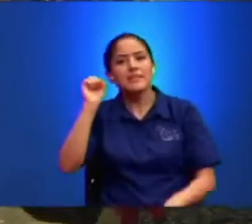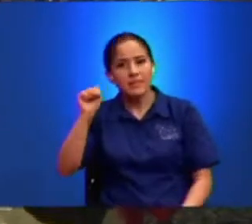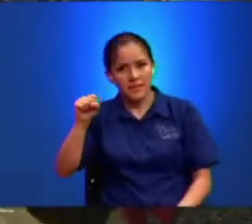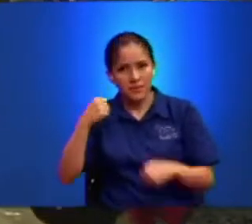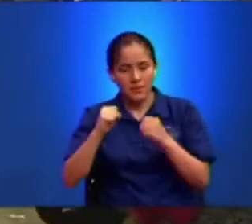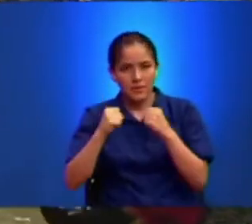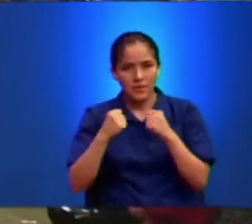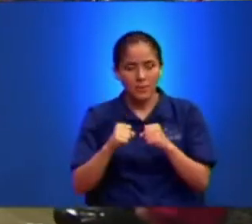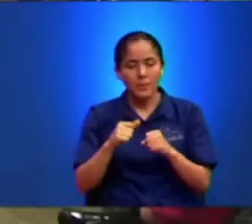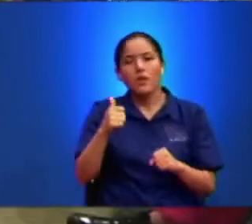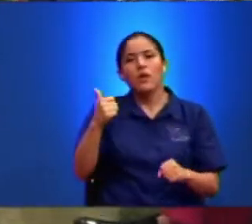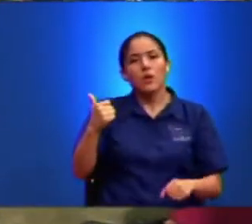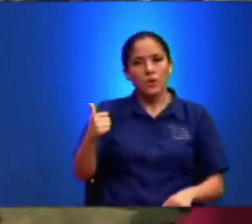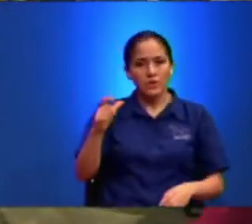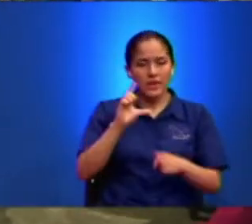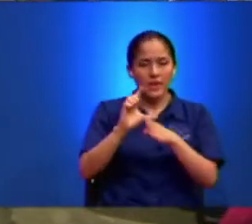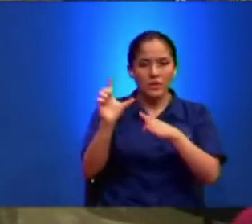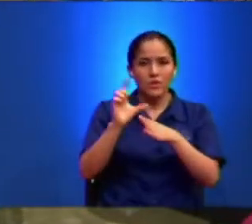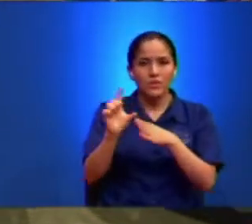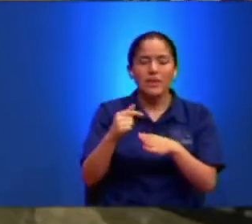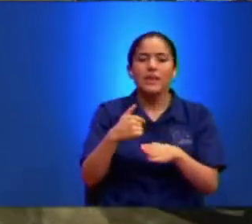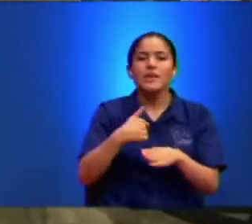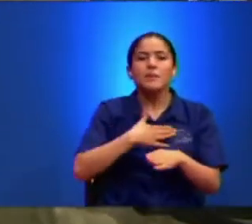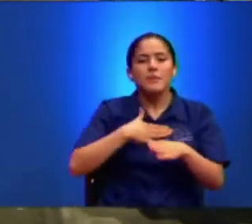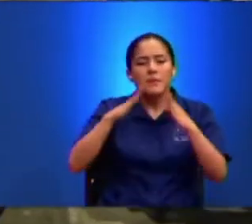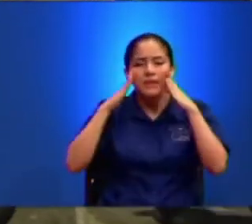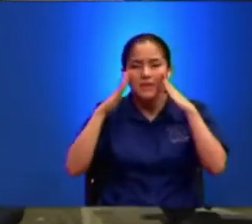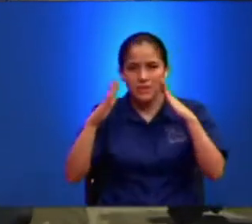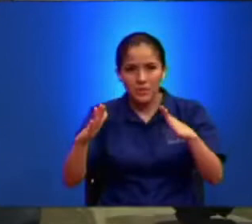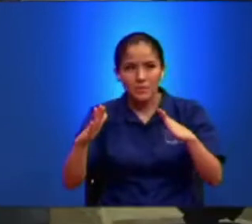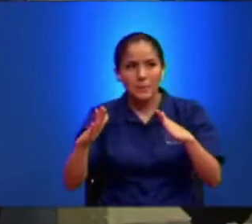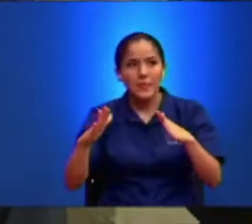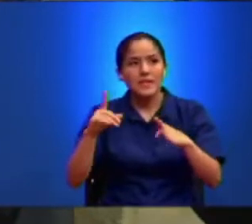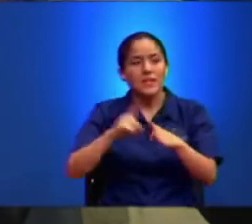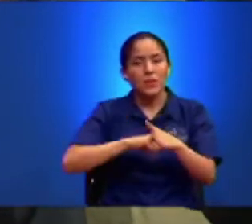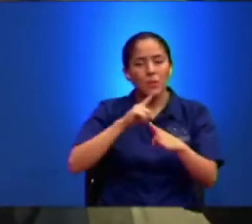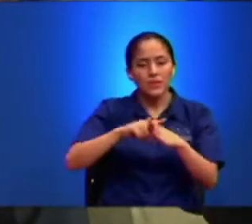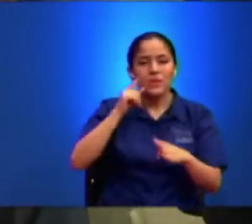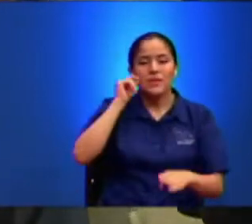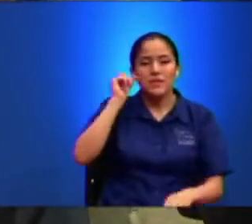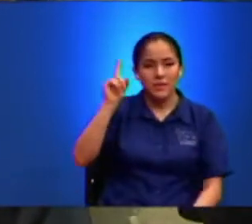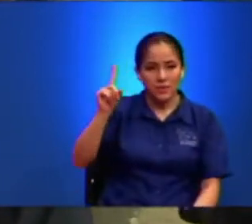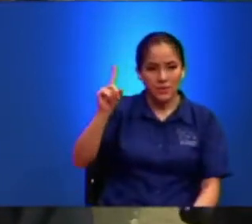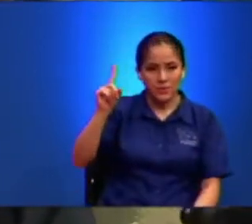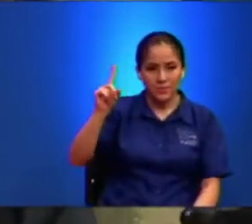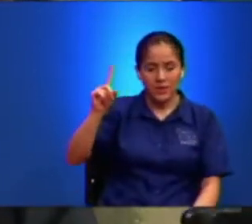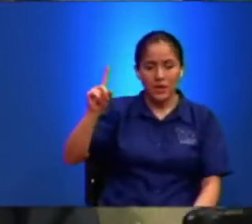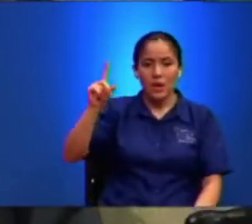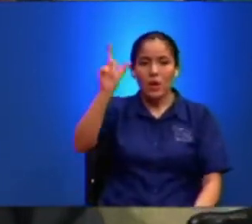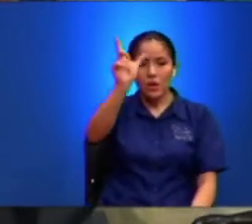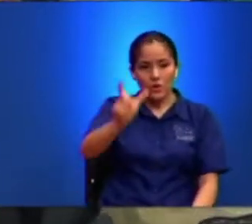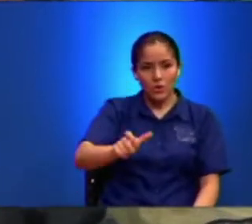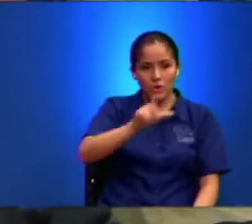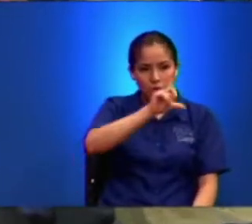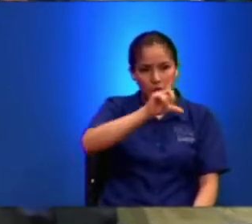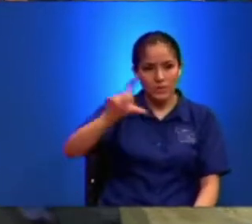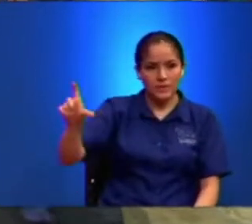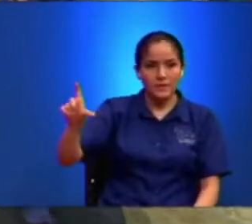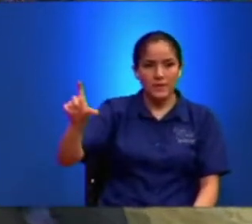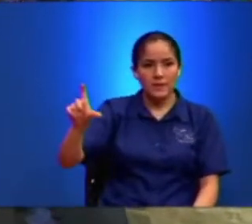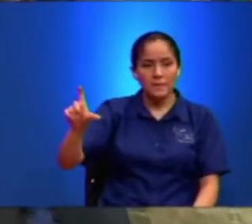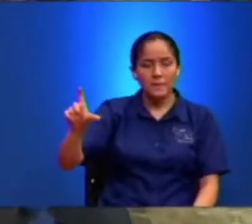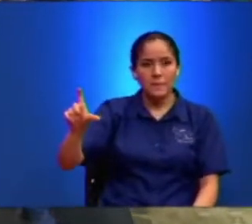Otra Cosa Que Me Llama La Tensión Es Que Cuando Al Señor Lo Crucifican Y José De Arimatea